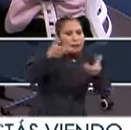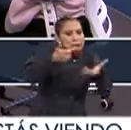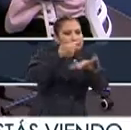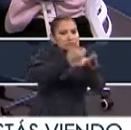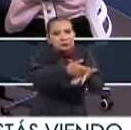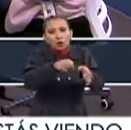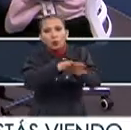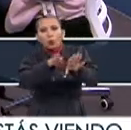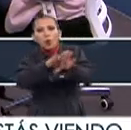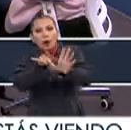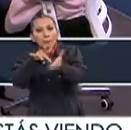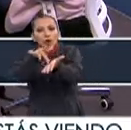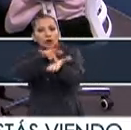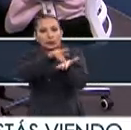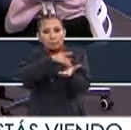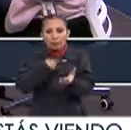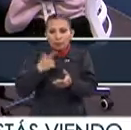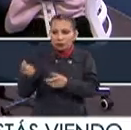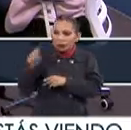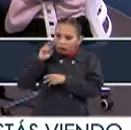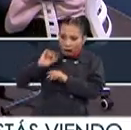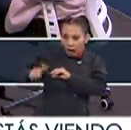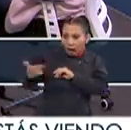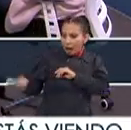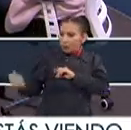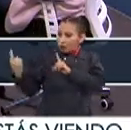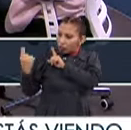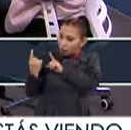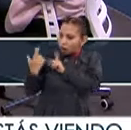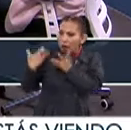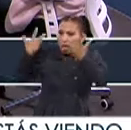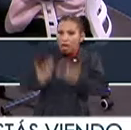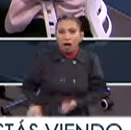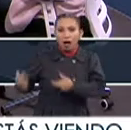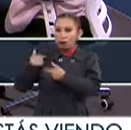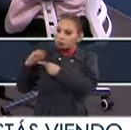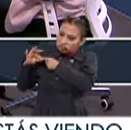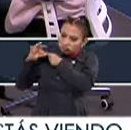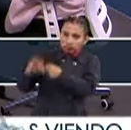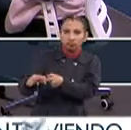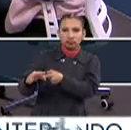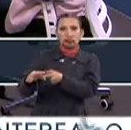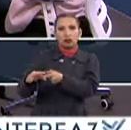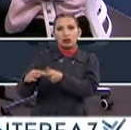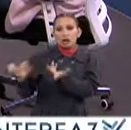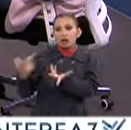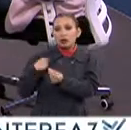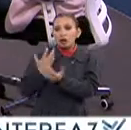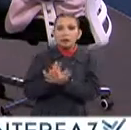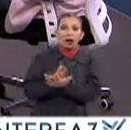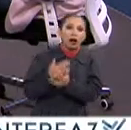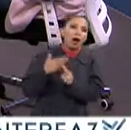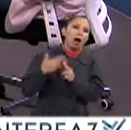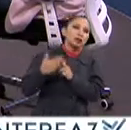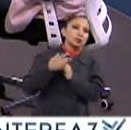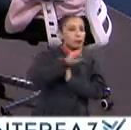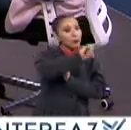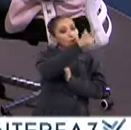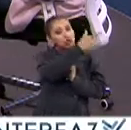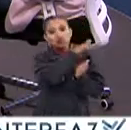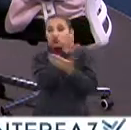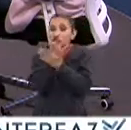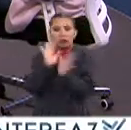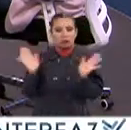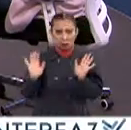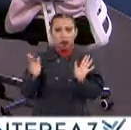Cómo poder apoyar a las personas que tengo al lado al momento de un evento como este Y no tener que esperar a que llegue un profesional de